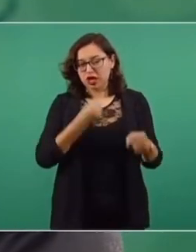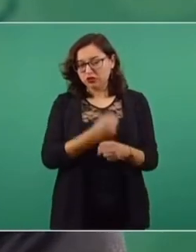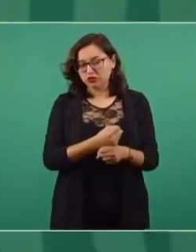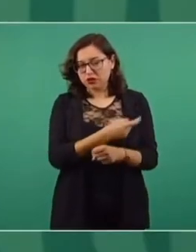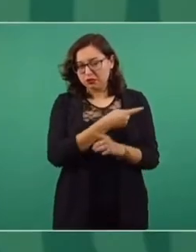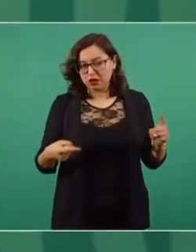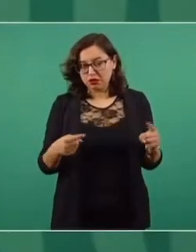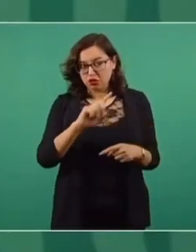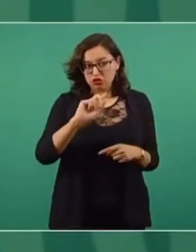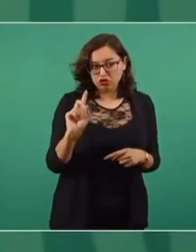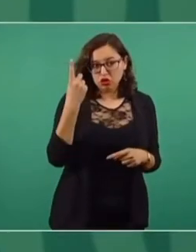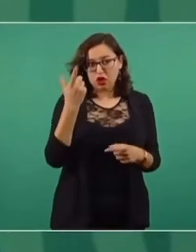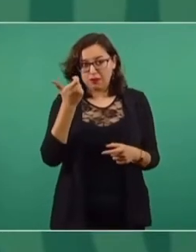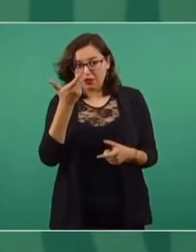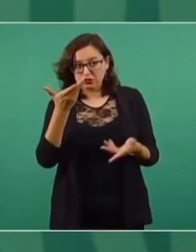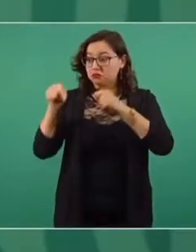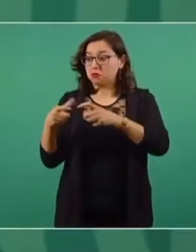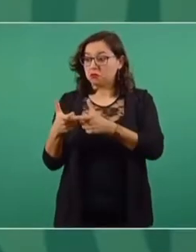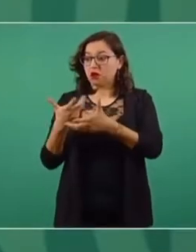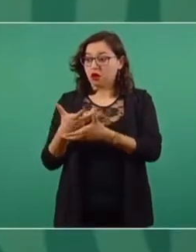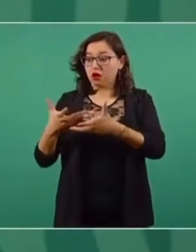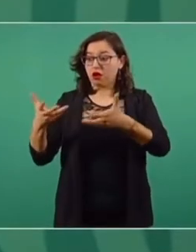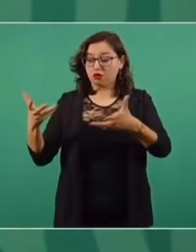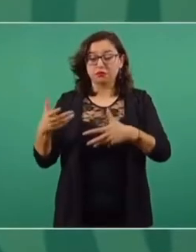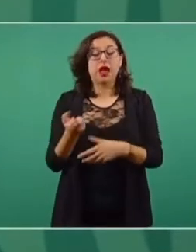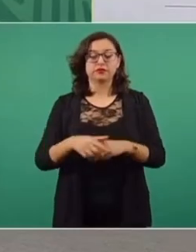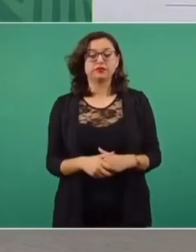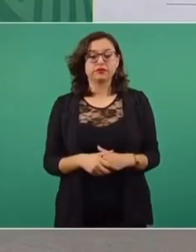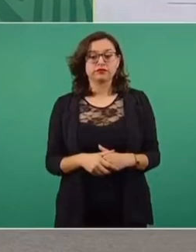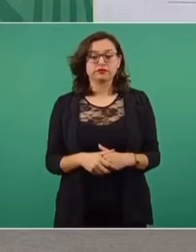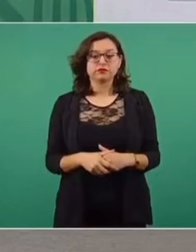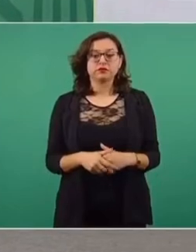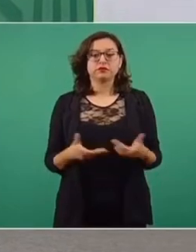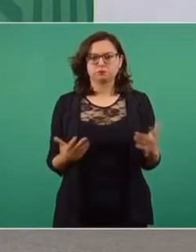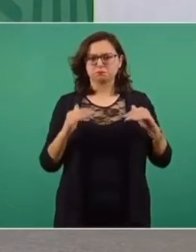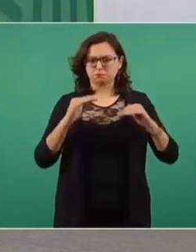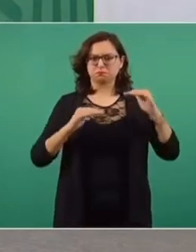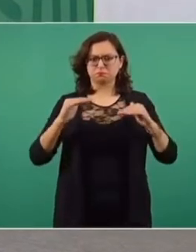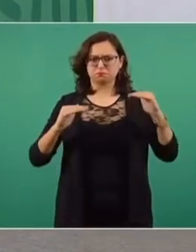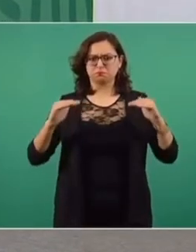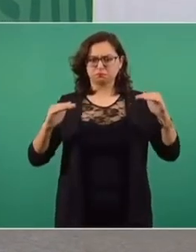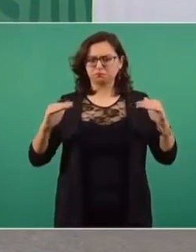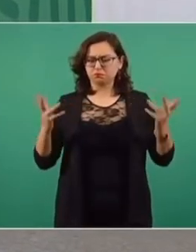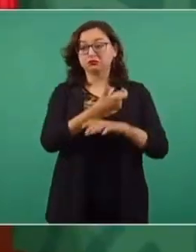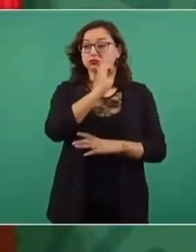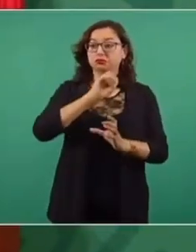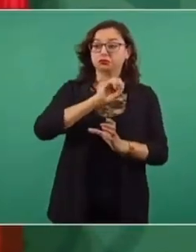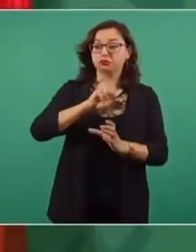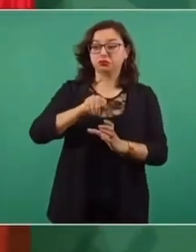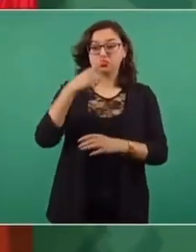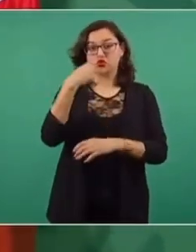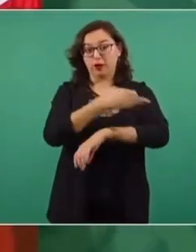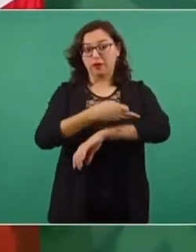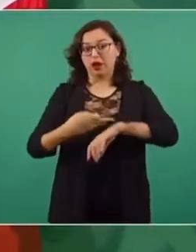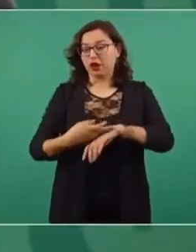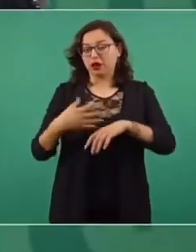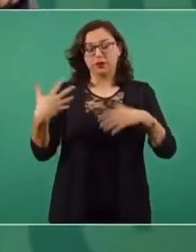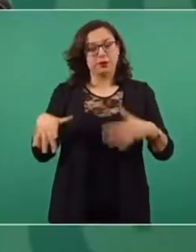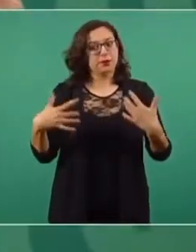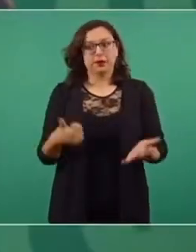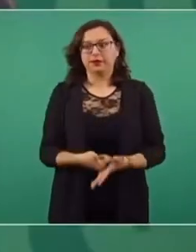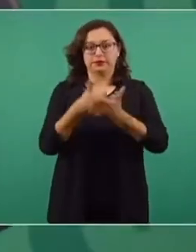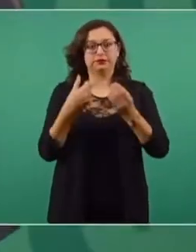no haya habido devaluación. Se ha mantenido relativamente estable la inflación. Entonces, vamos bien,